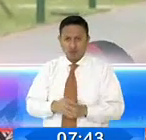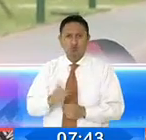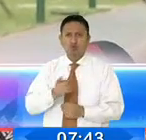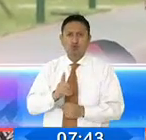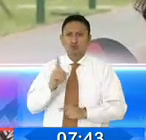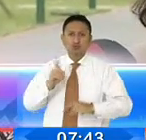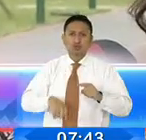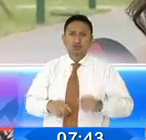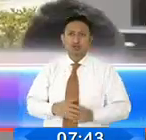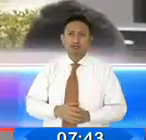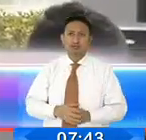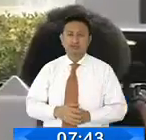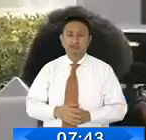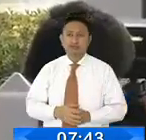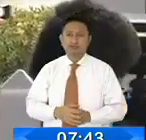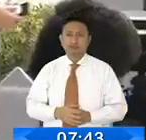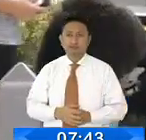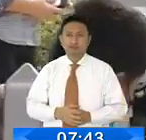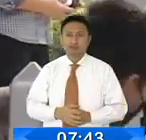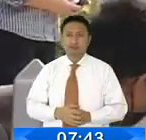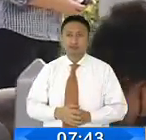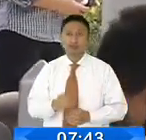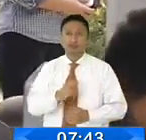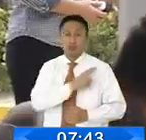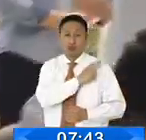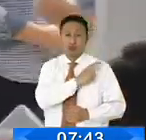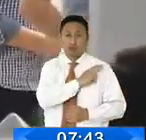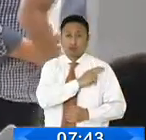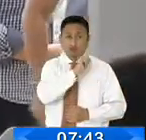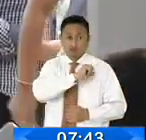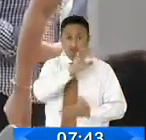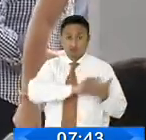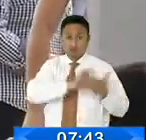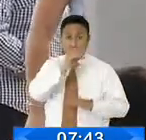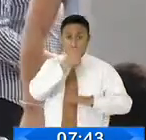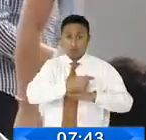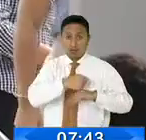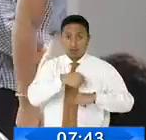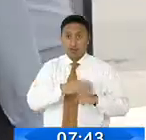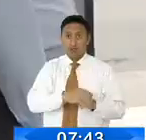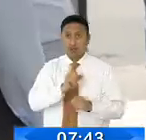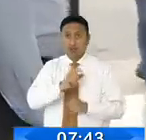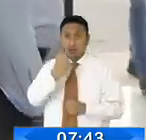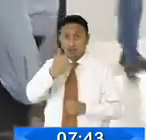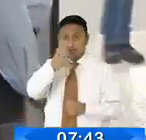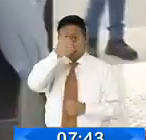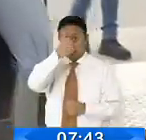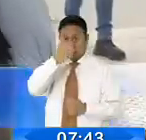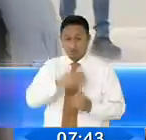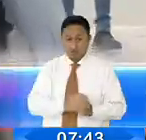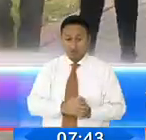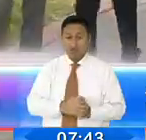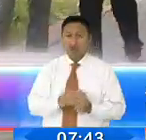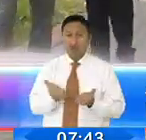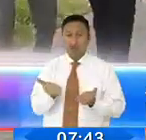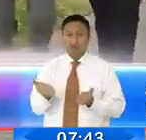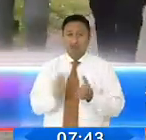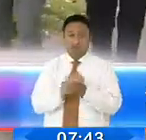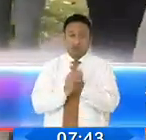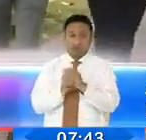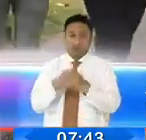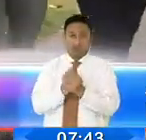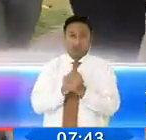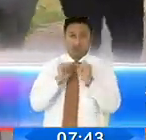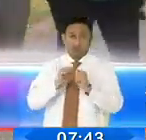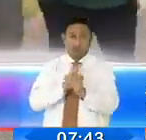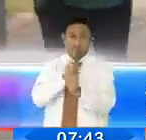clases a distancia. En la única universidad autorizada de Guayas miden la temperatura y aplican alcohol a los que se animan